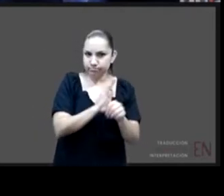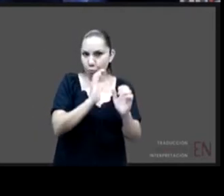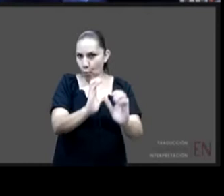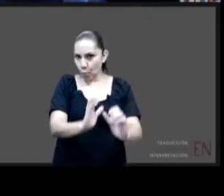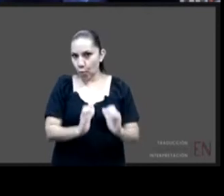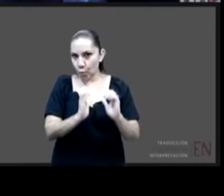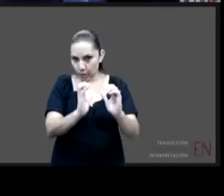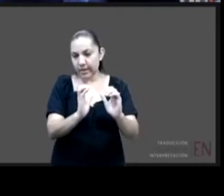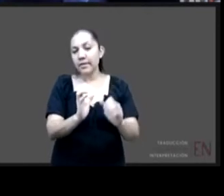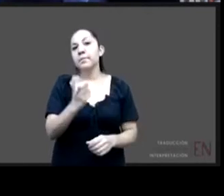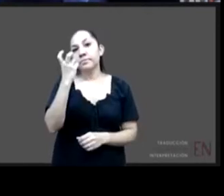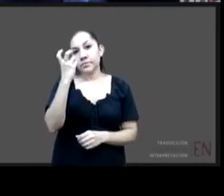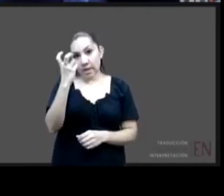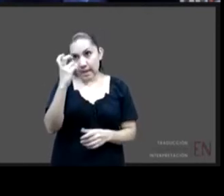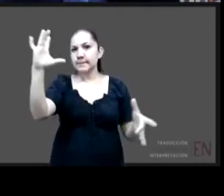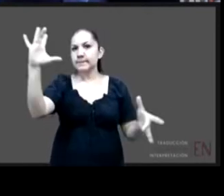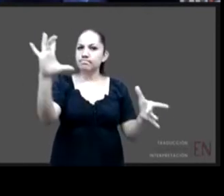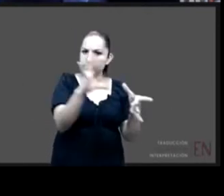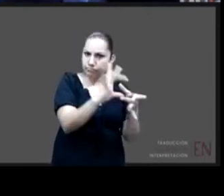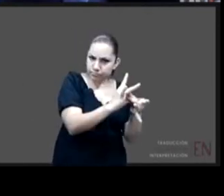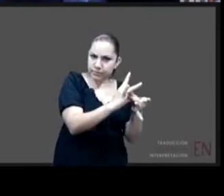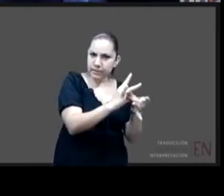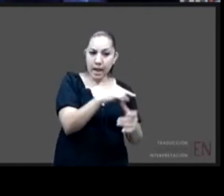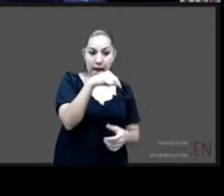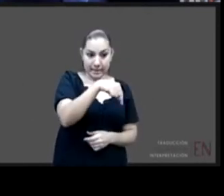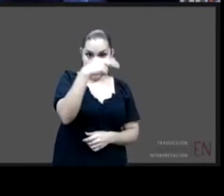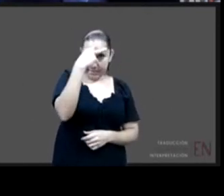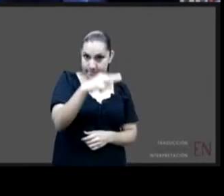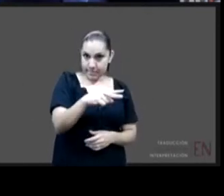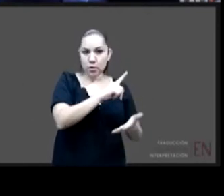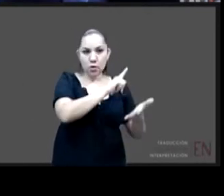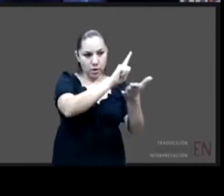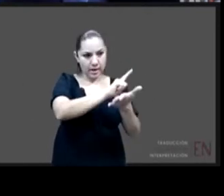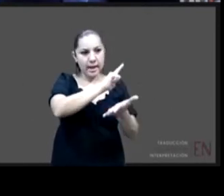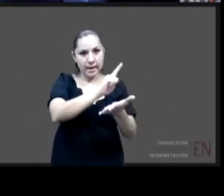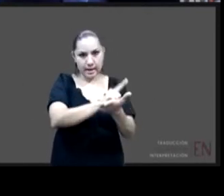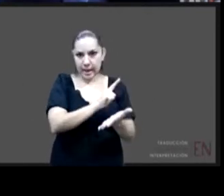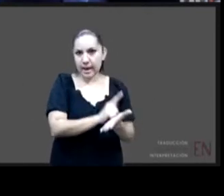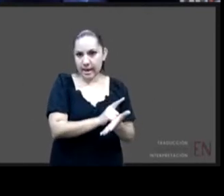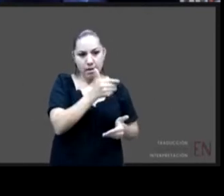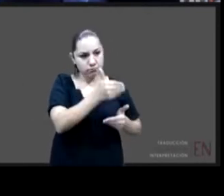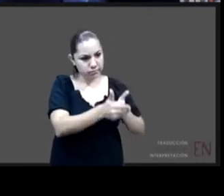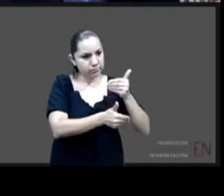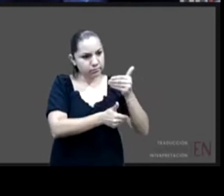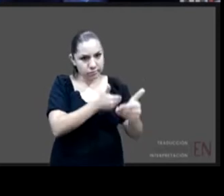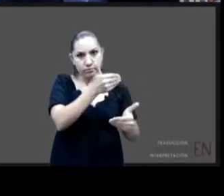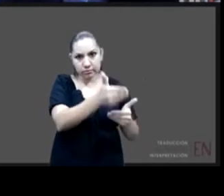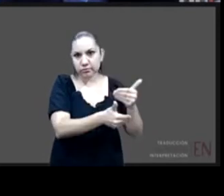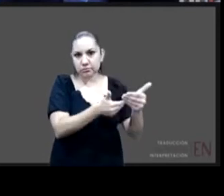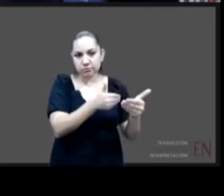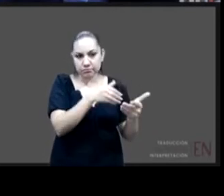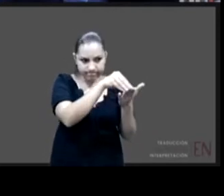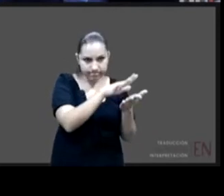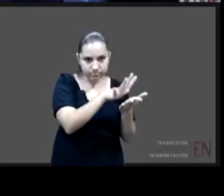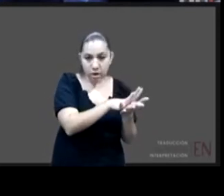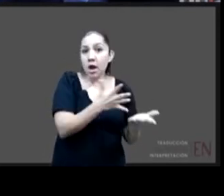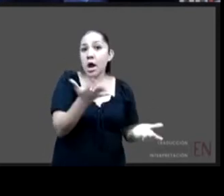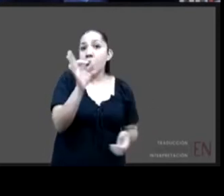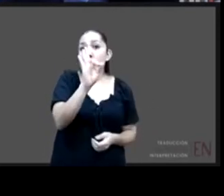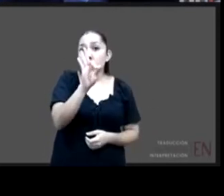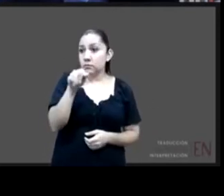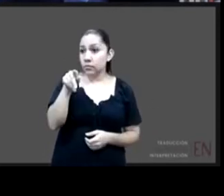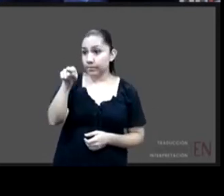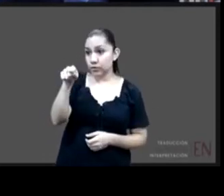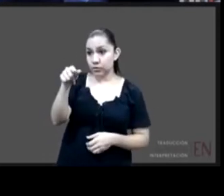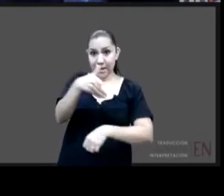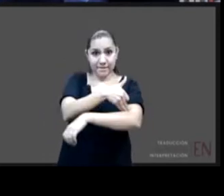en el sentido de que cuando un niño una niña un adolescente no puede ser cuidado por su familia o